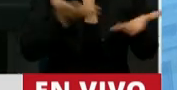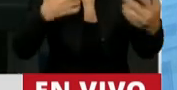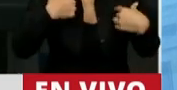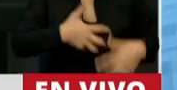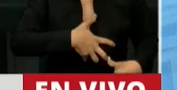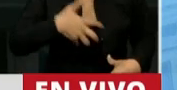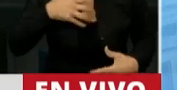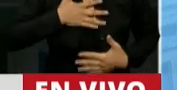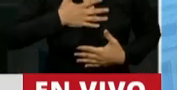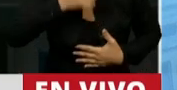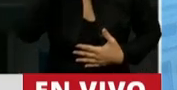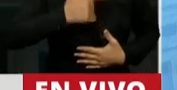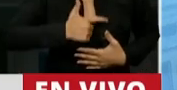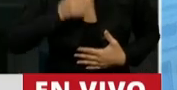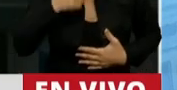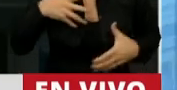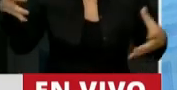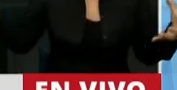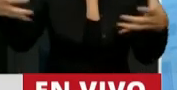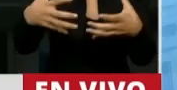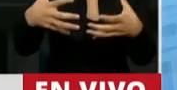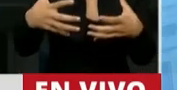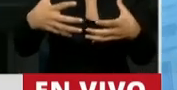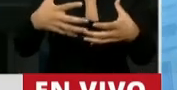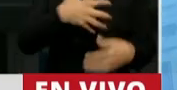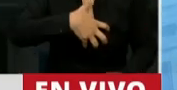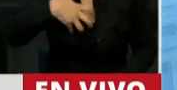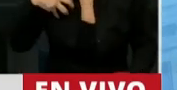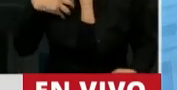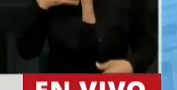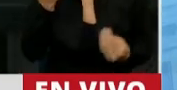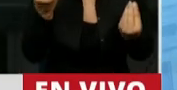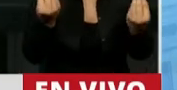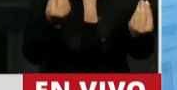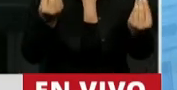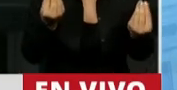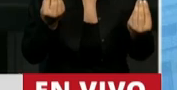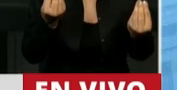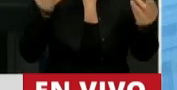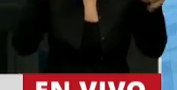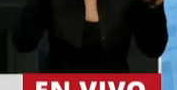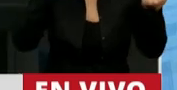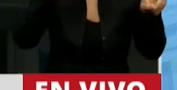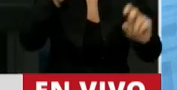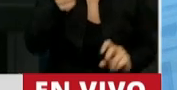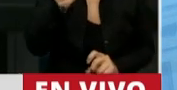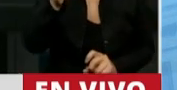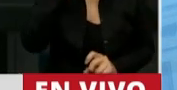indignación personal y colectiva que significó el caso de Abigail.